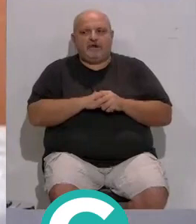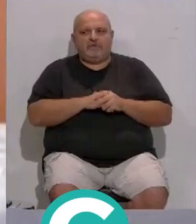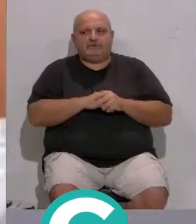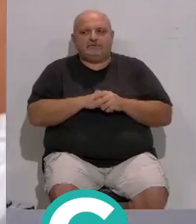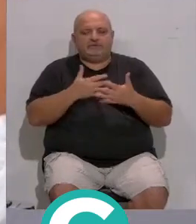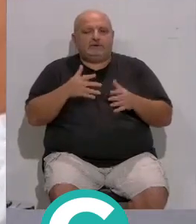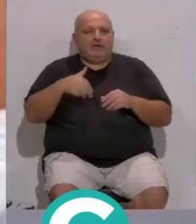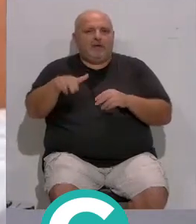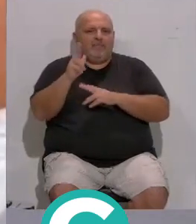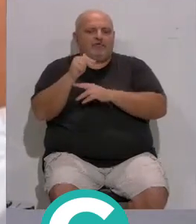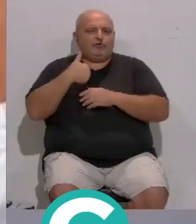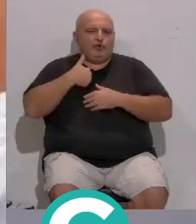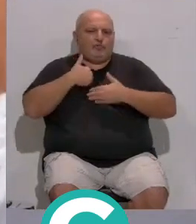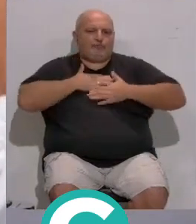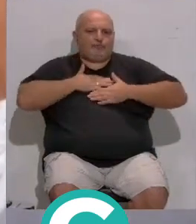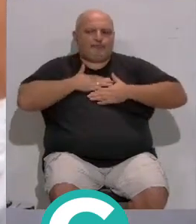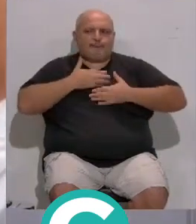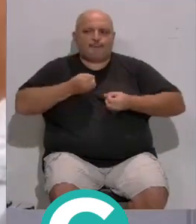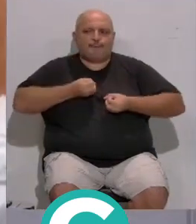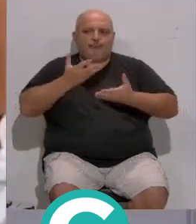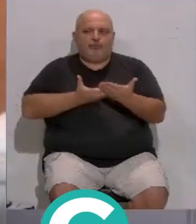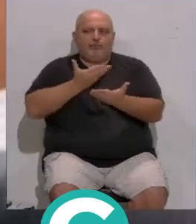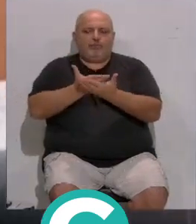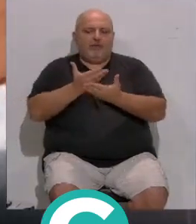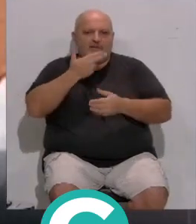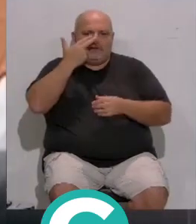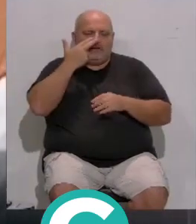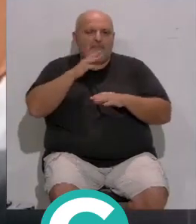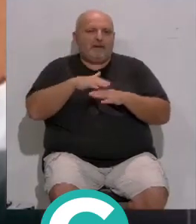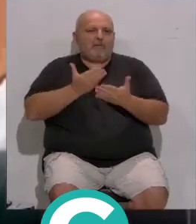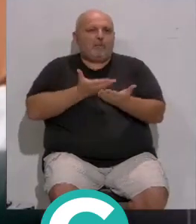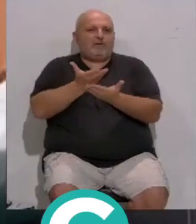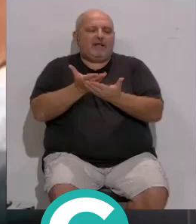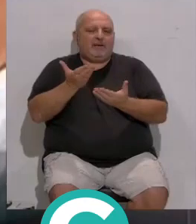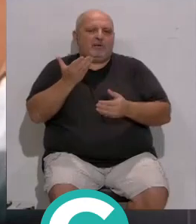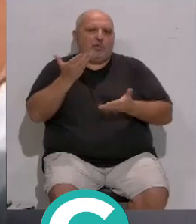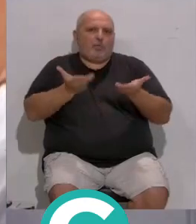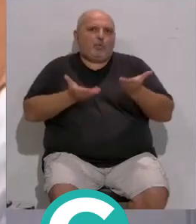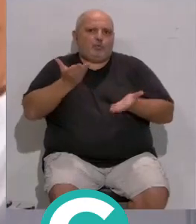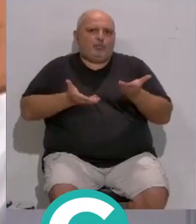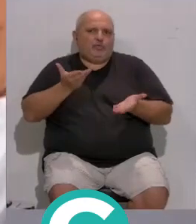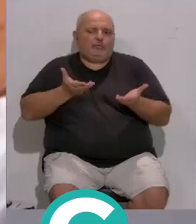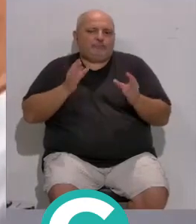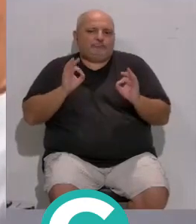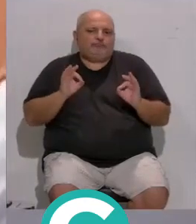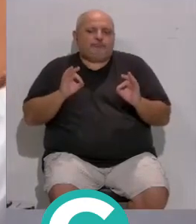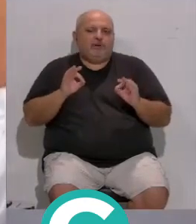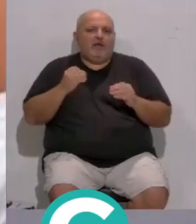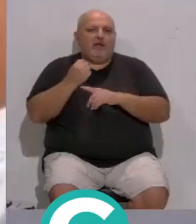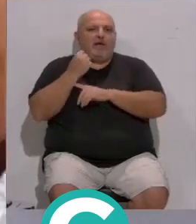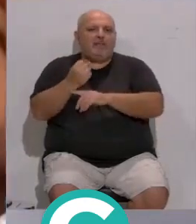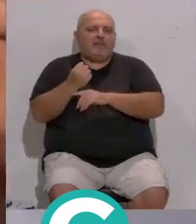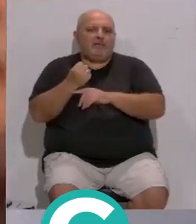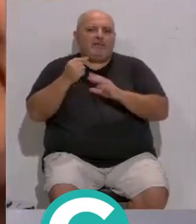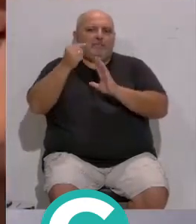Y este viernes pues llevo al Pleno Municipal... ...una propuesta interesante y una propuesta que es muy justa... ...que es precisamente que se apoye